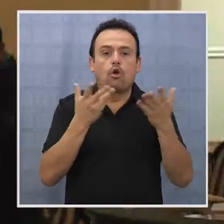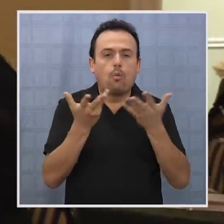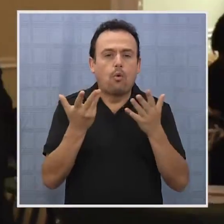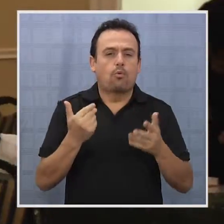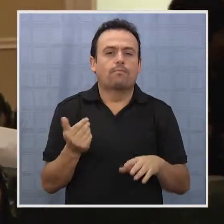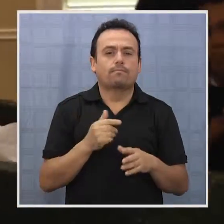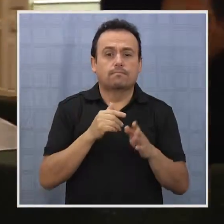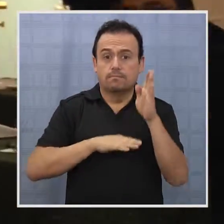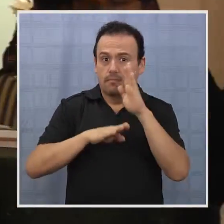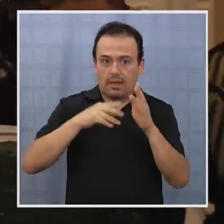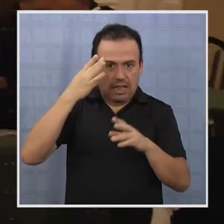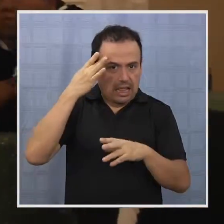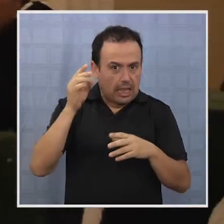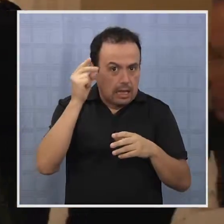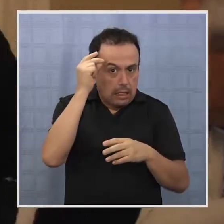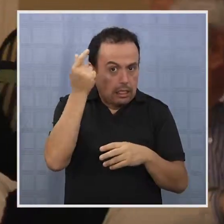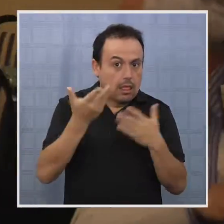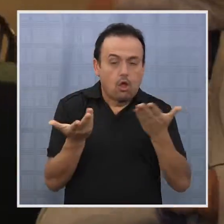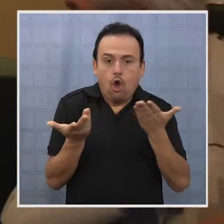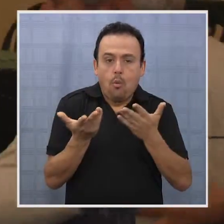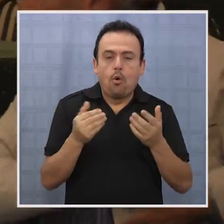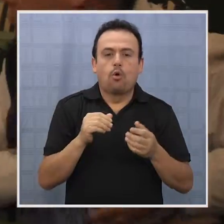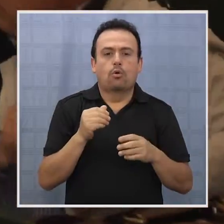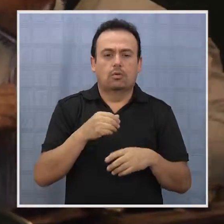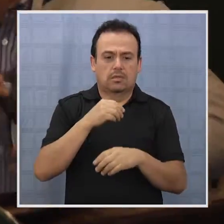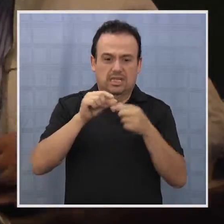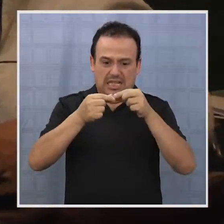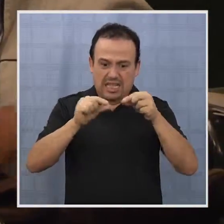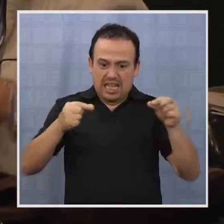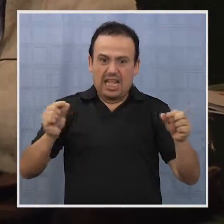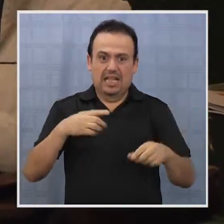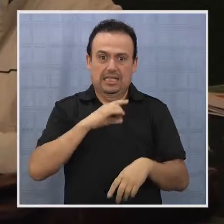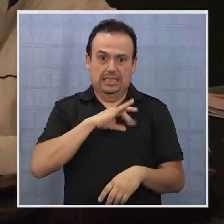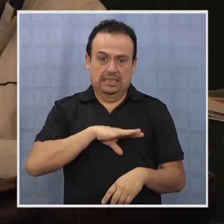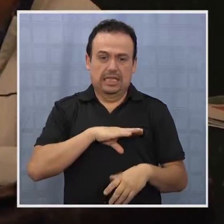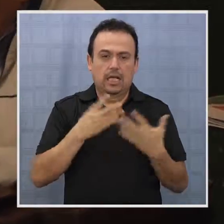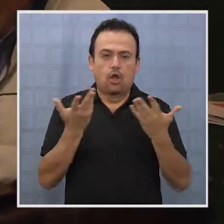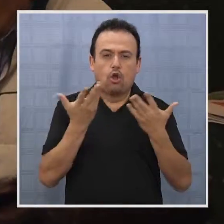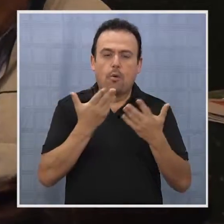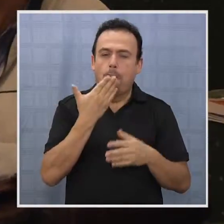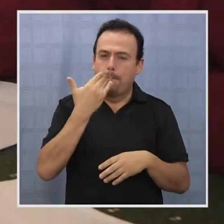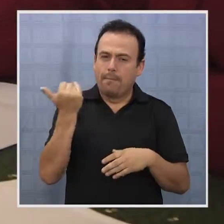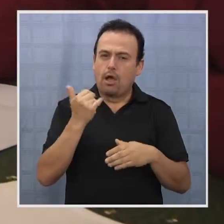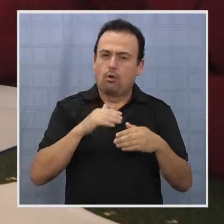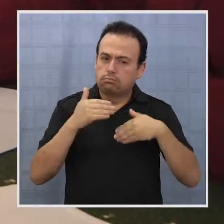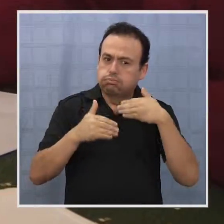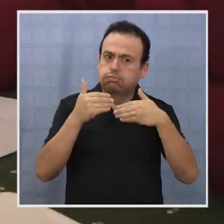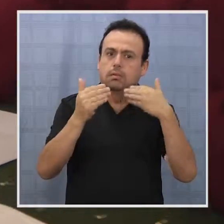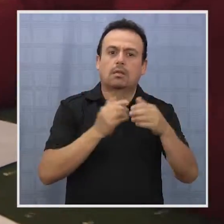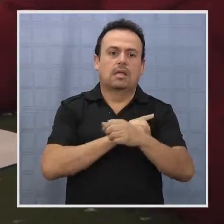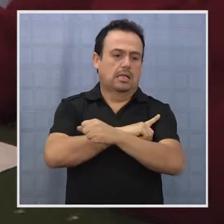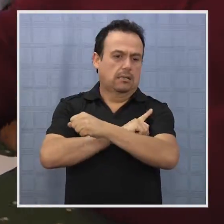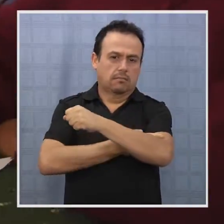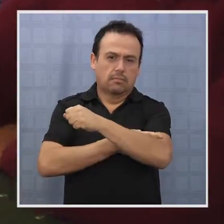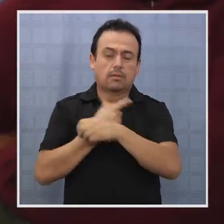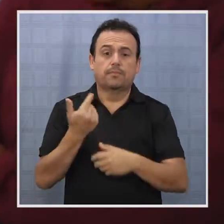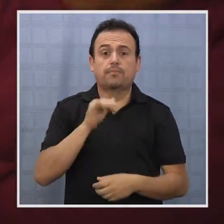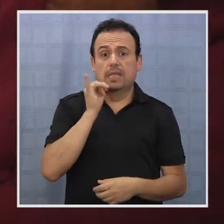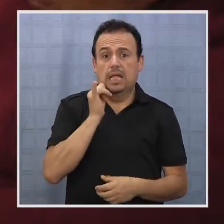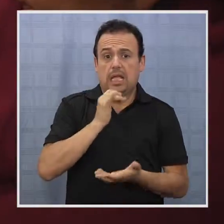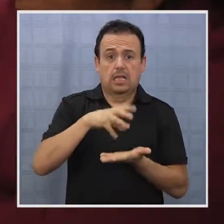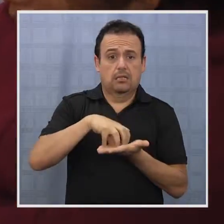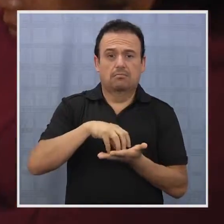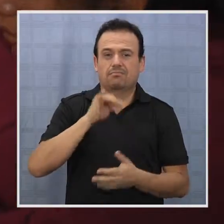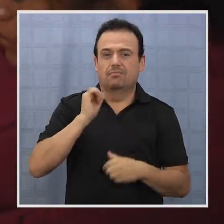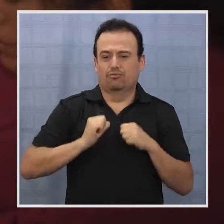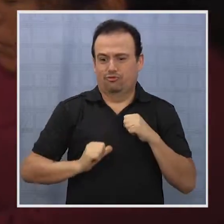primer pilar, perdón, de la Estrategia Nacional de Energía radica principalmente en que tenemos que crecer con eficiencia energética. Iquique es una ciudad que